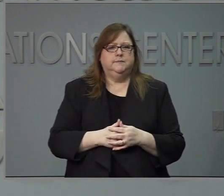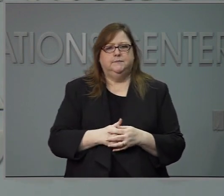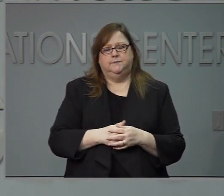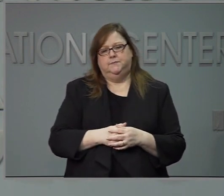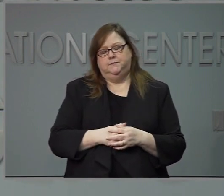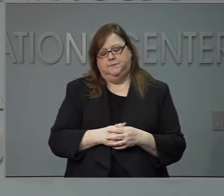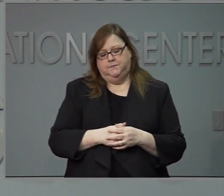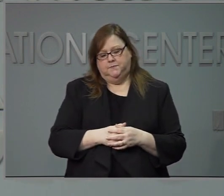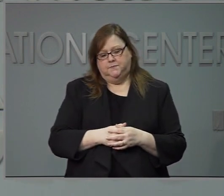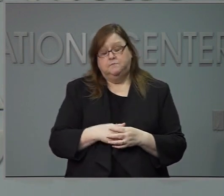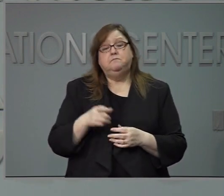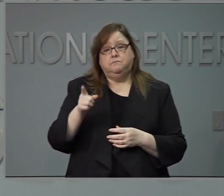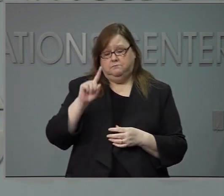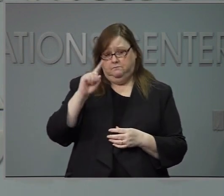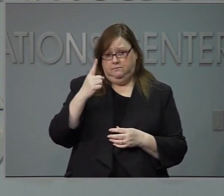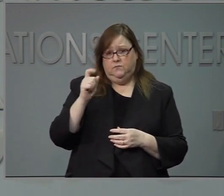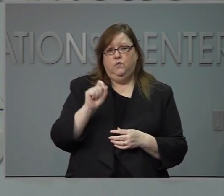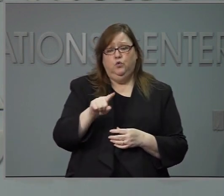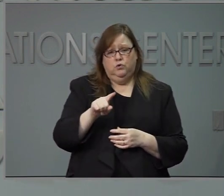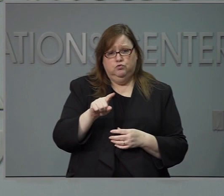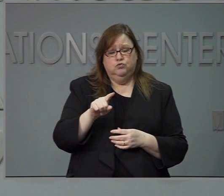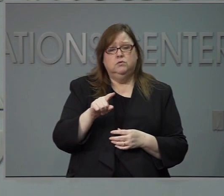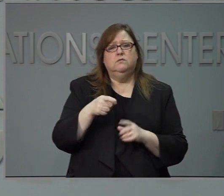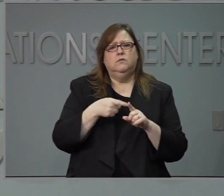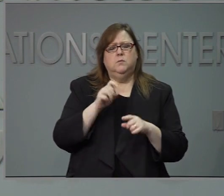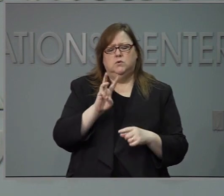Y también el morgán de Vieti y vi.